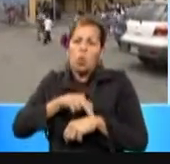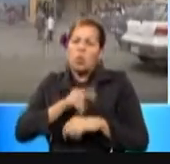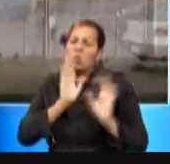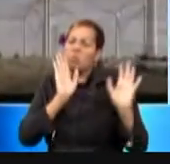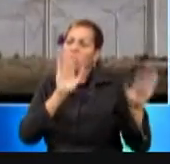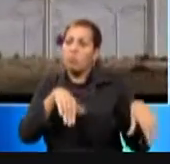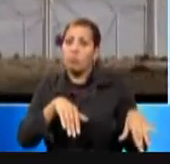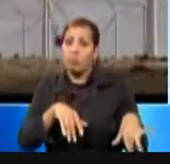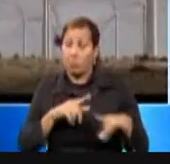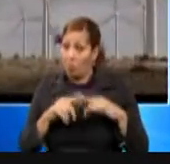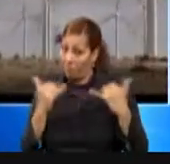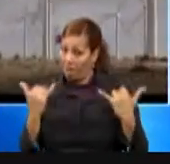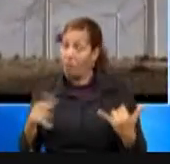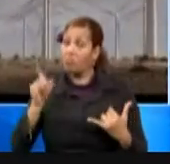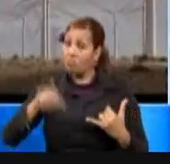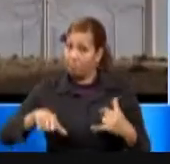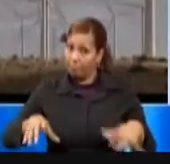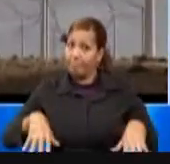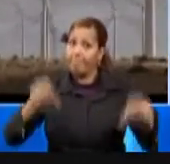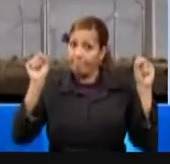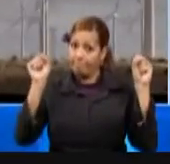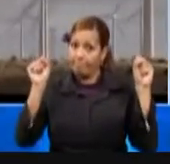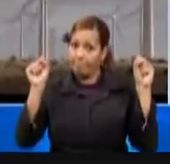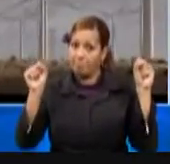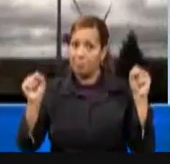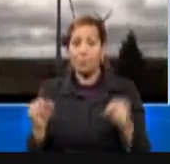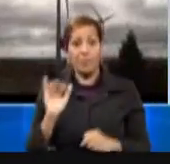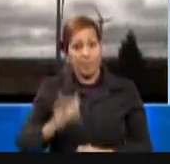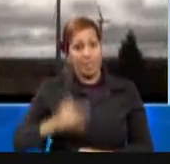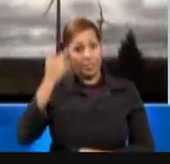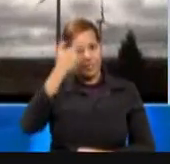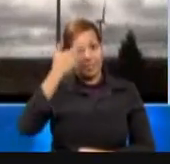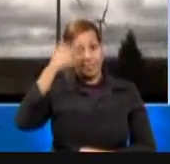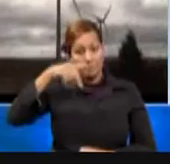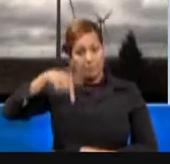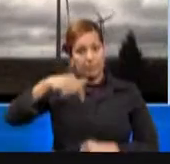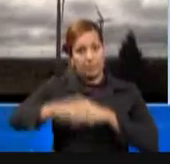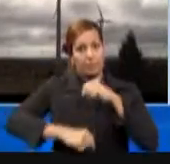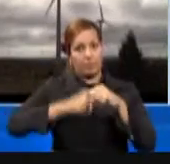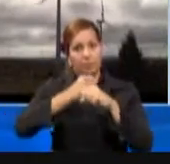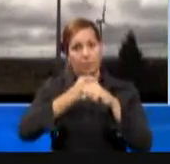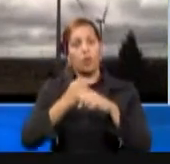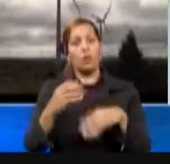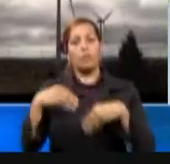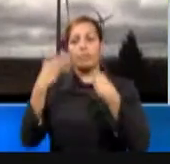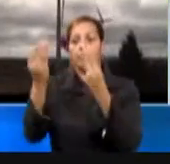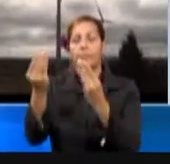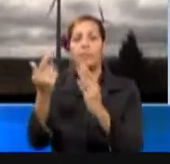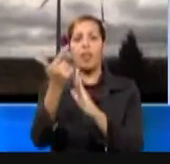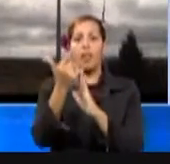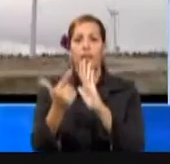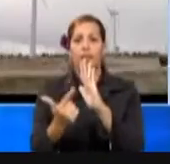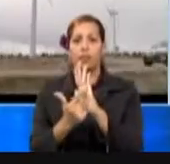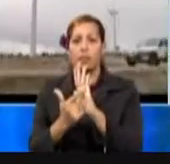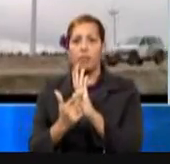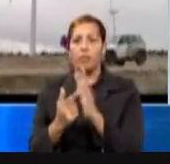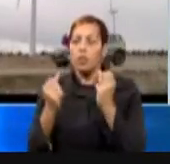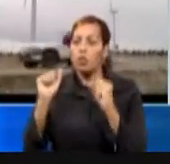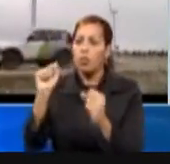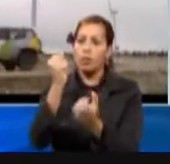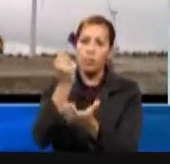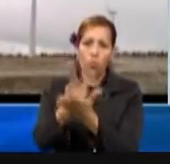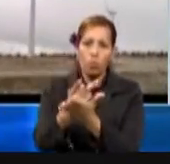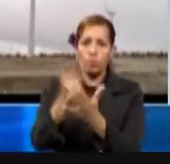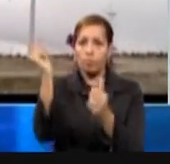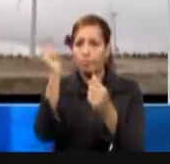Es hora de que lo hagamos. Es por ello que este año presentaremos legislación y adoptaremos una